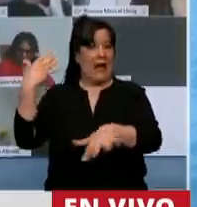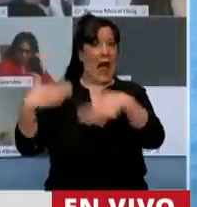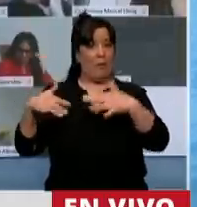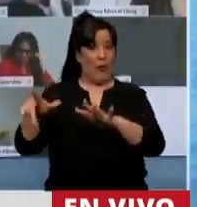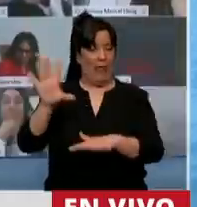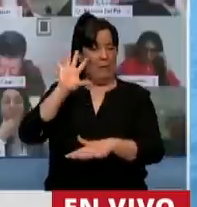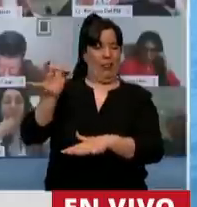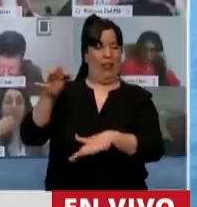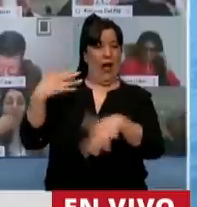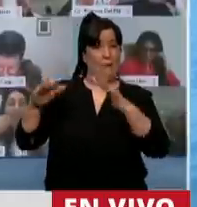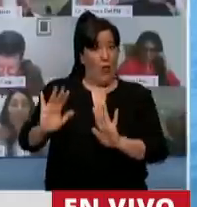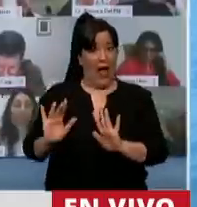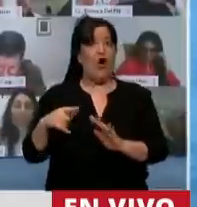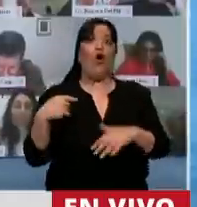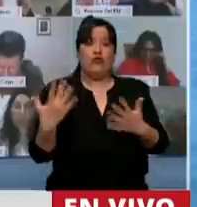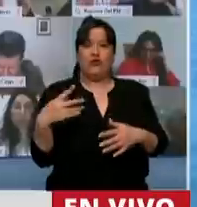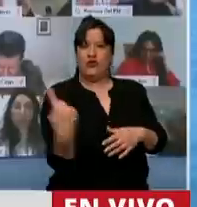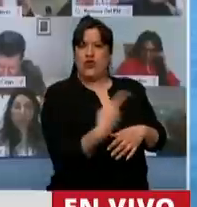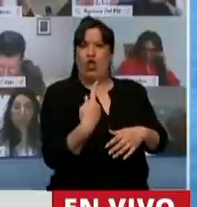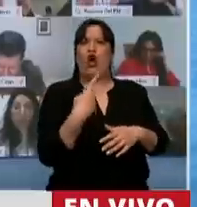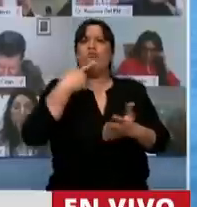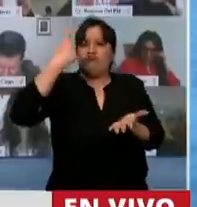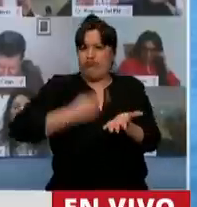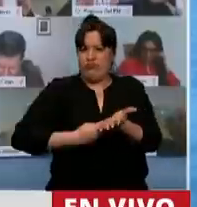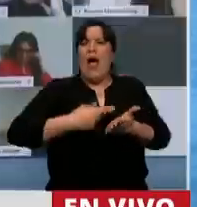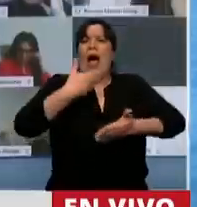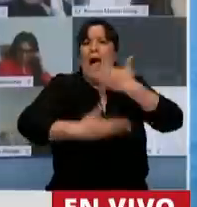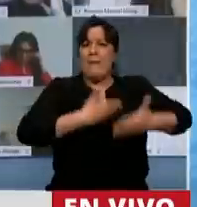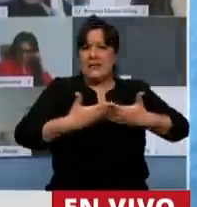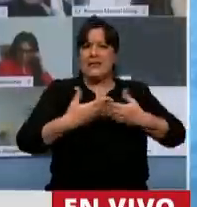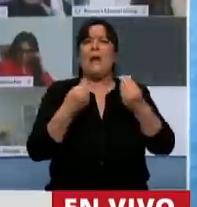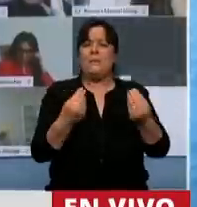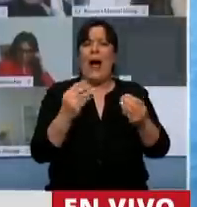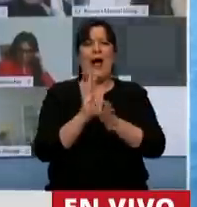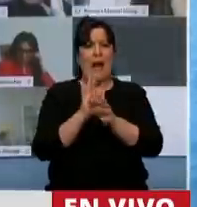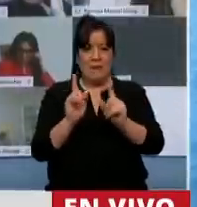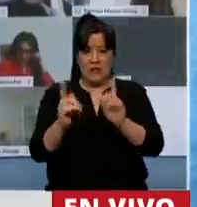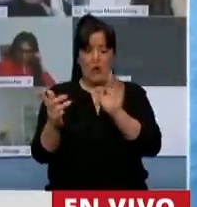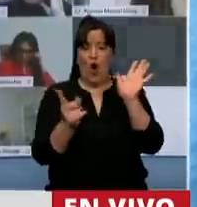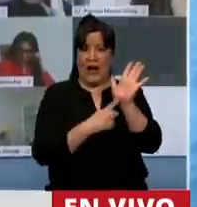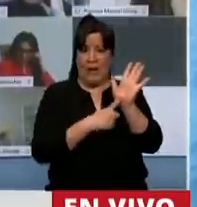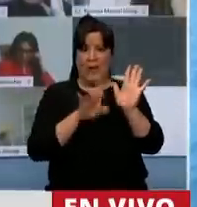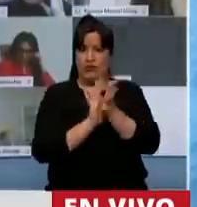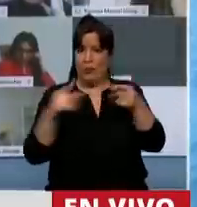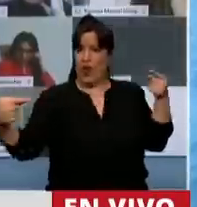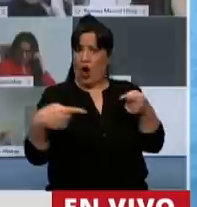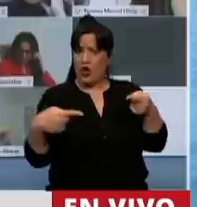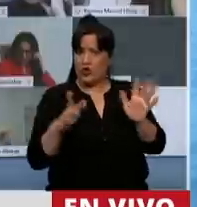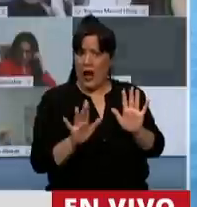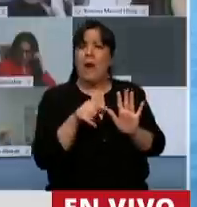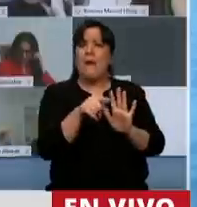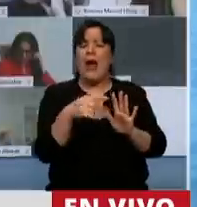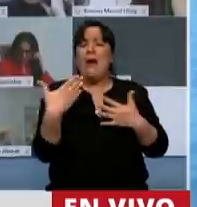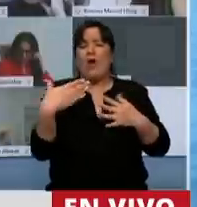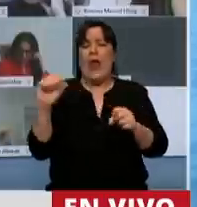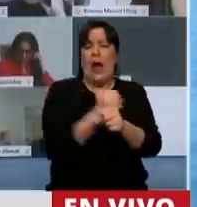han decidido avanzar en contra del reglamento para aprobar